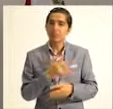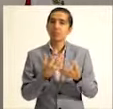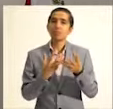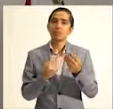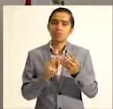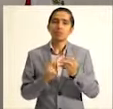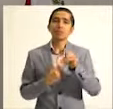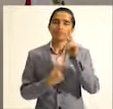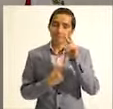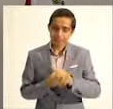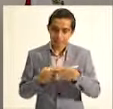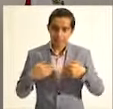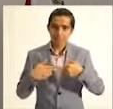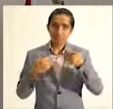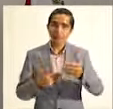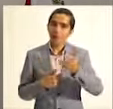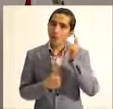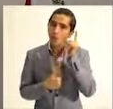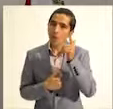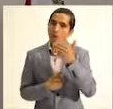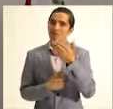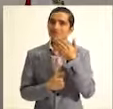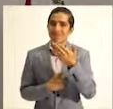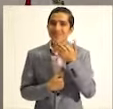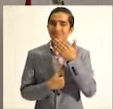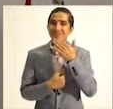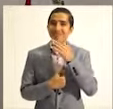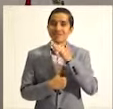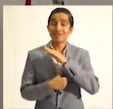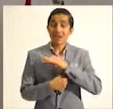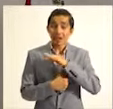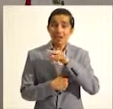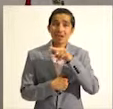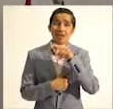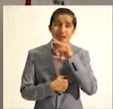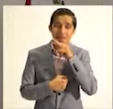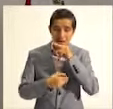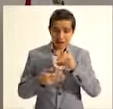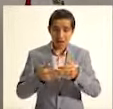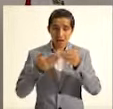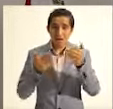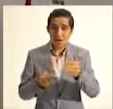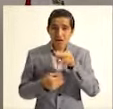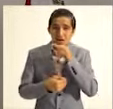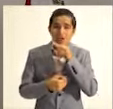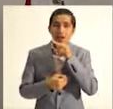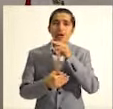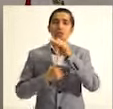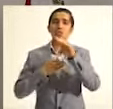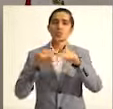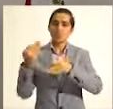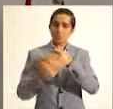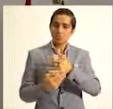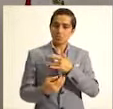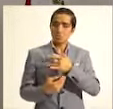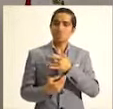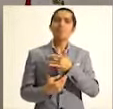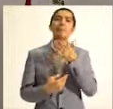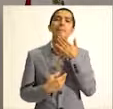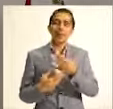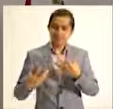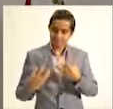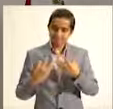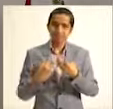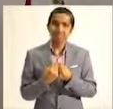mis más sinceros deseos para que esta Navidad la pasemos bien,